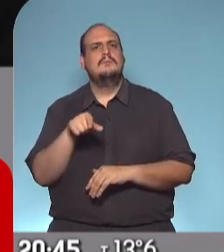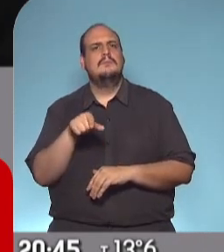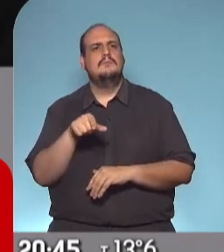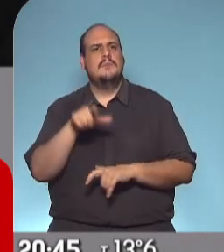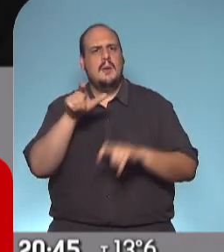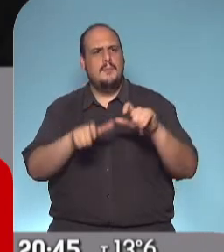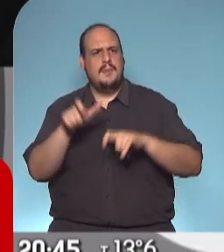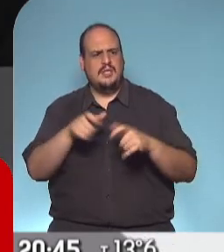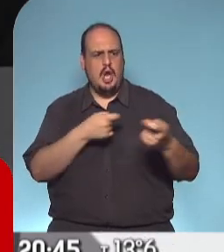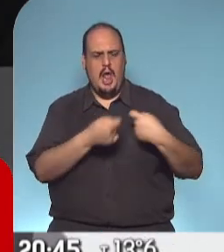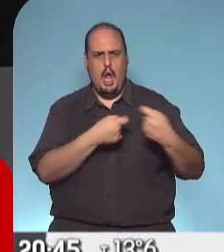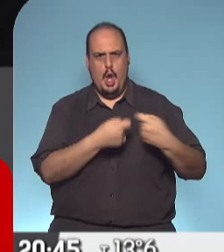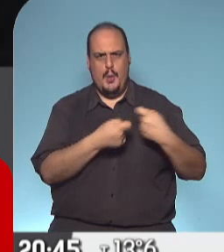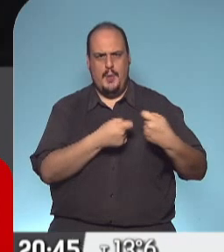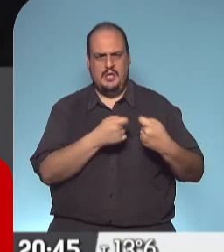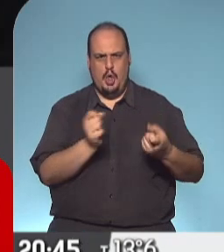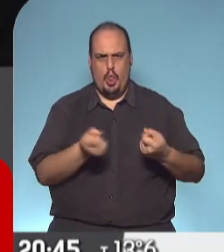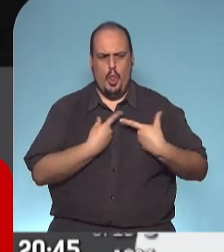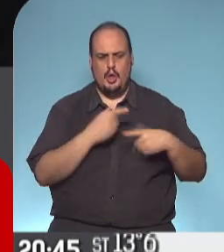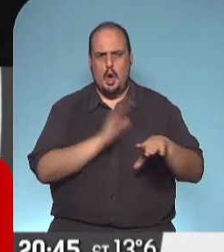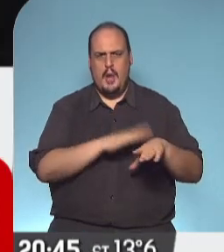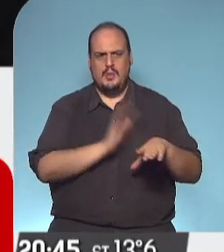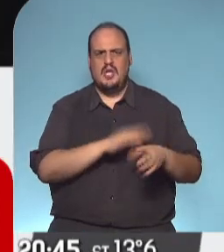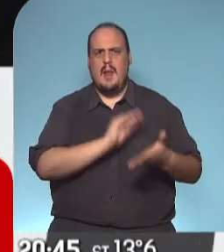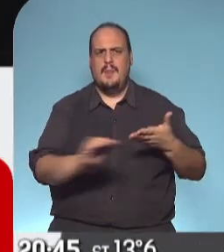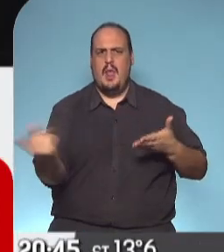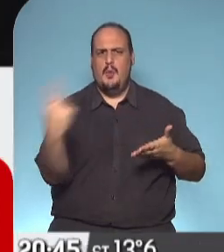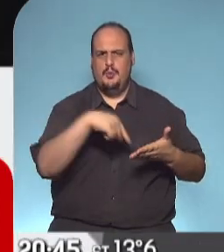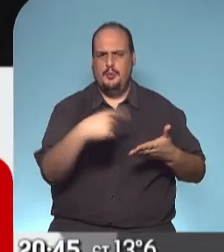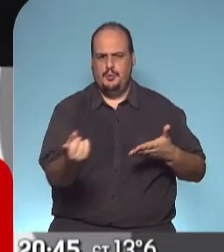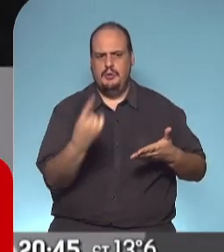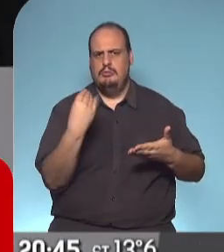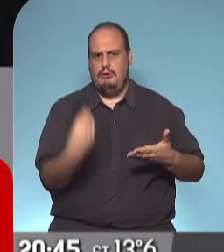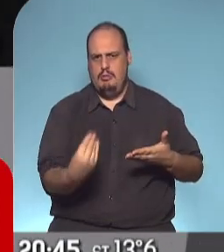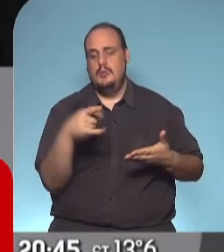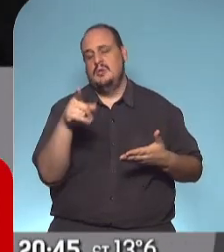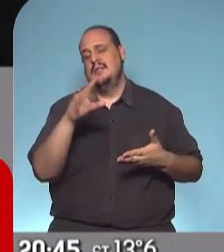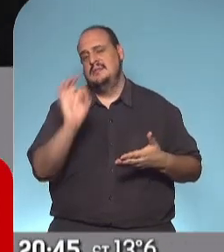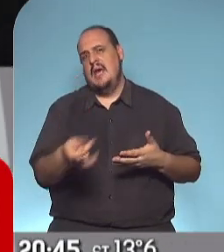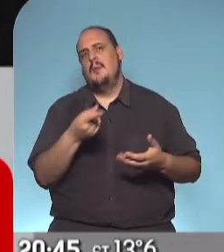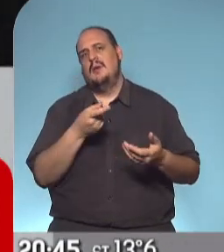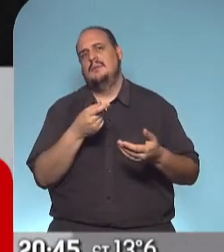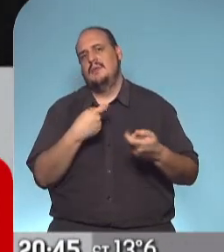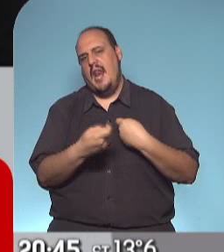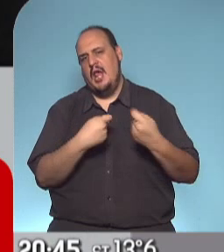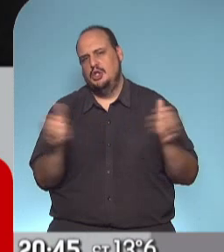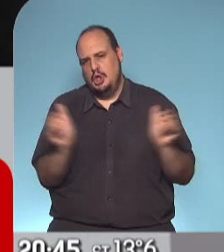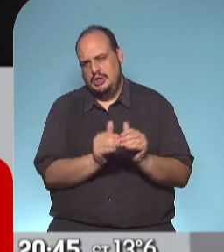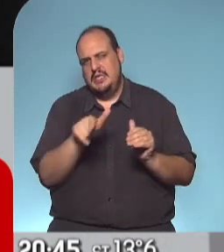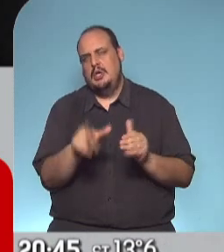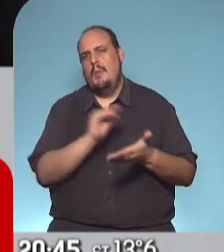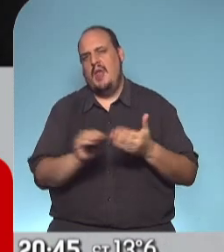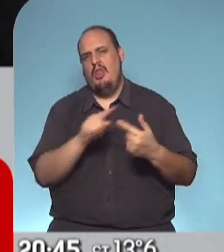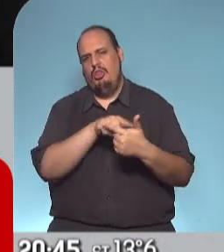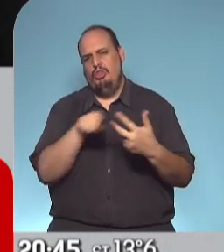del que tiene el comercio la movilidad de ese trabajador. Usted sabrá que hay muchísimos comercios, chicos, con dos, tres empleados, que les genera